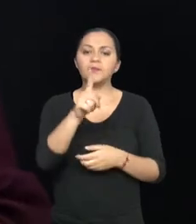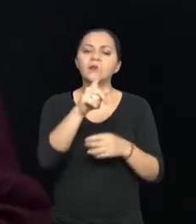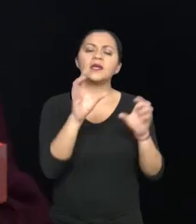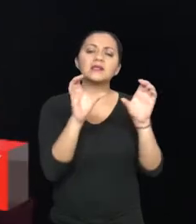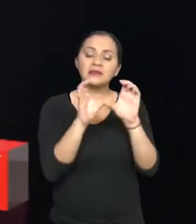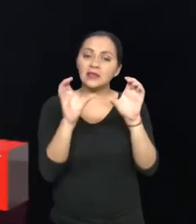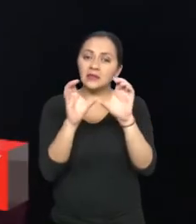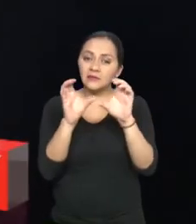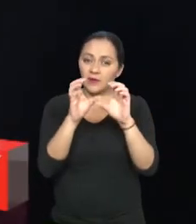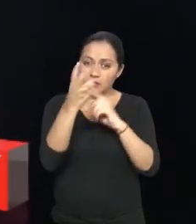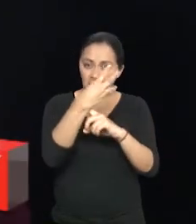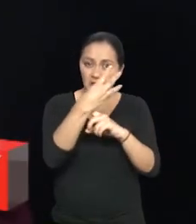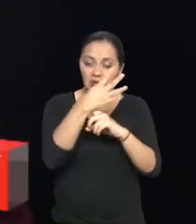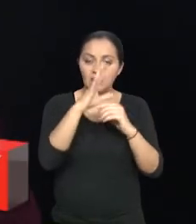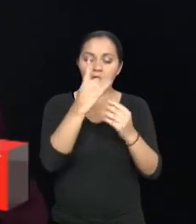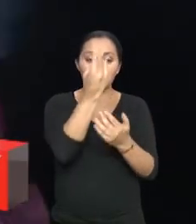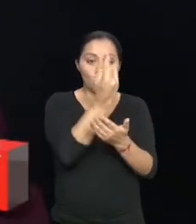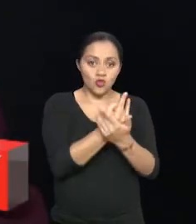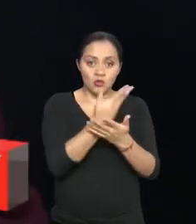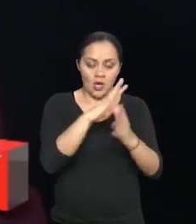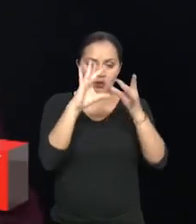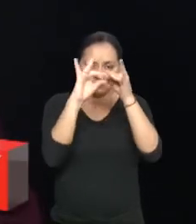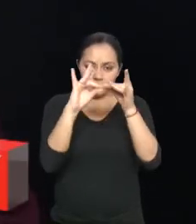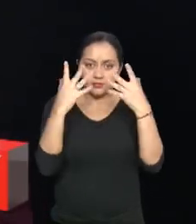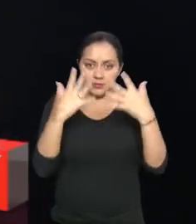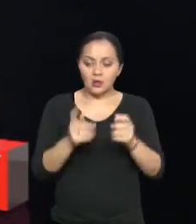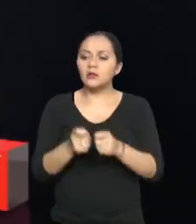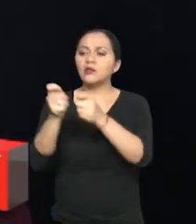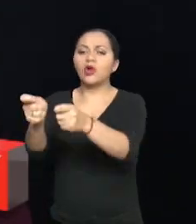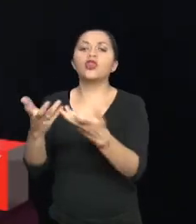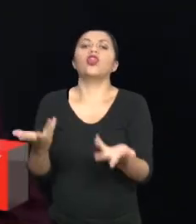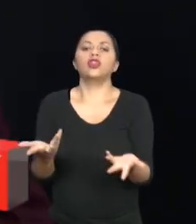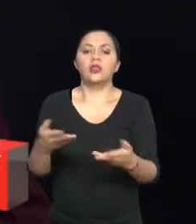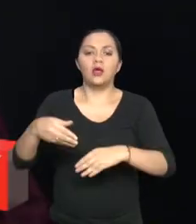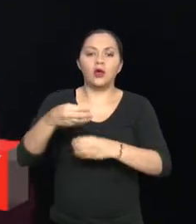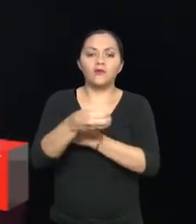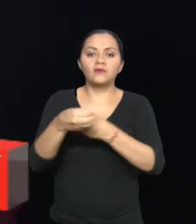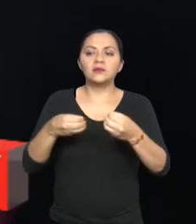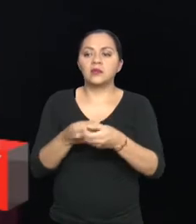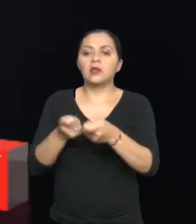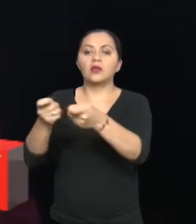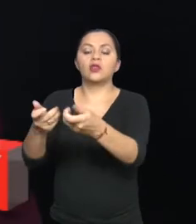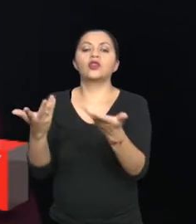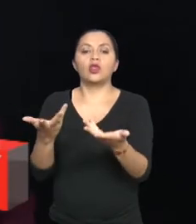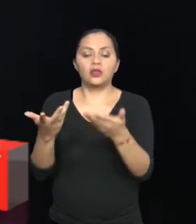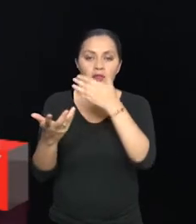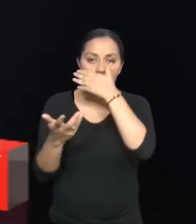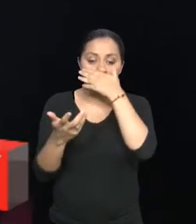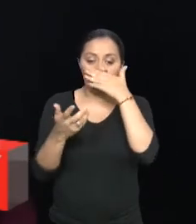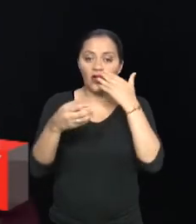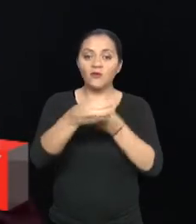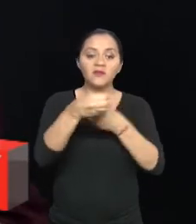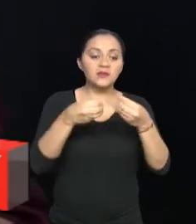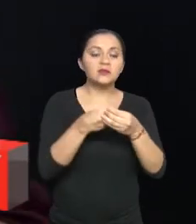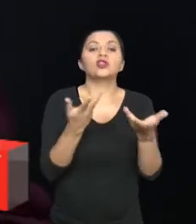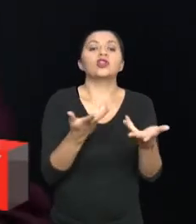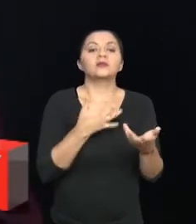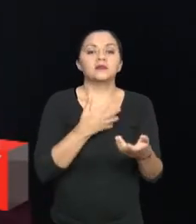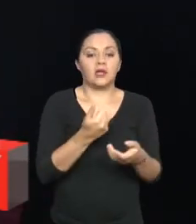una vez que ya lo van a entregar, ¿dónde deben entregarlo? ¿Es en cada oficina distrital? ¿Están ustedes ubicados a nivel de regiones? ¿Cómo están ustedes